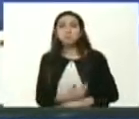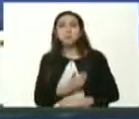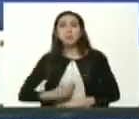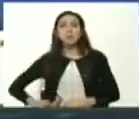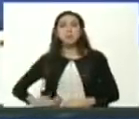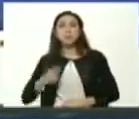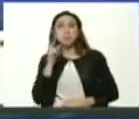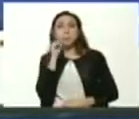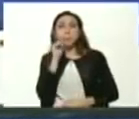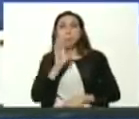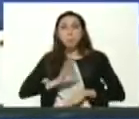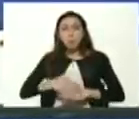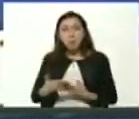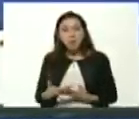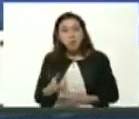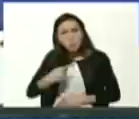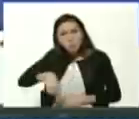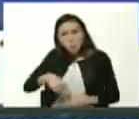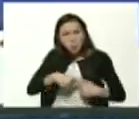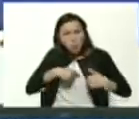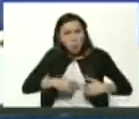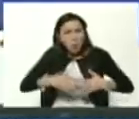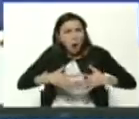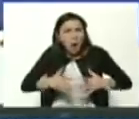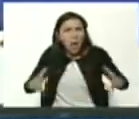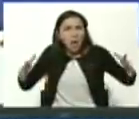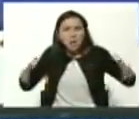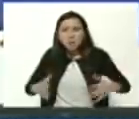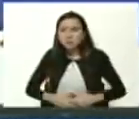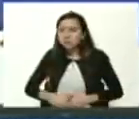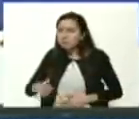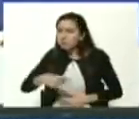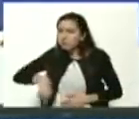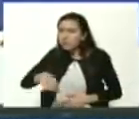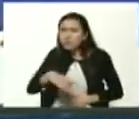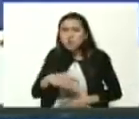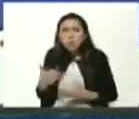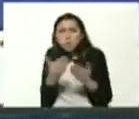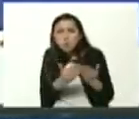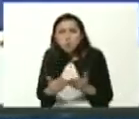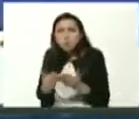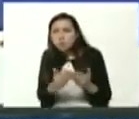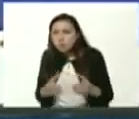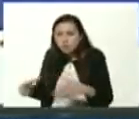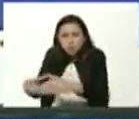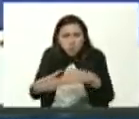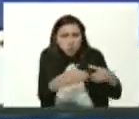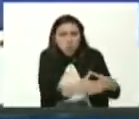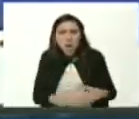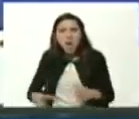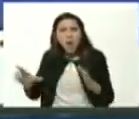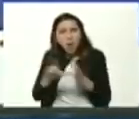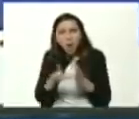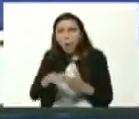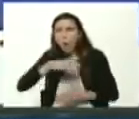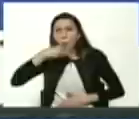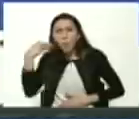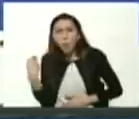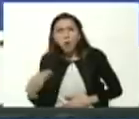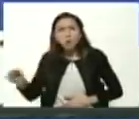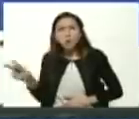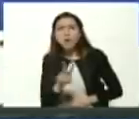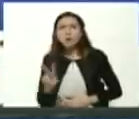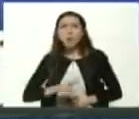que ustedes tengan ese corazón tan grande los estudiantes universitarios los estudiantes de los liceos la juventud venezolana